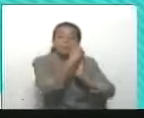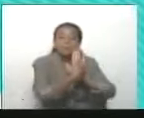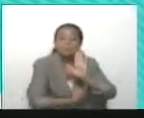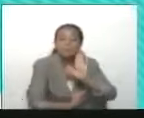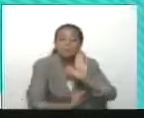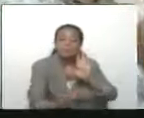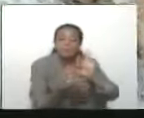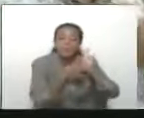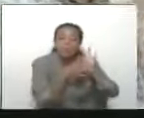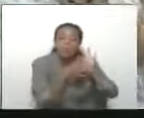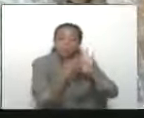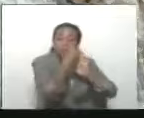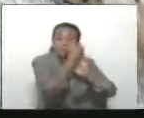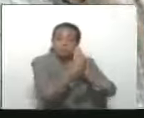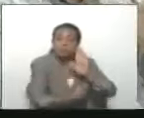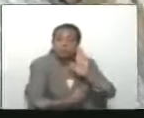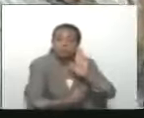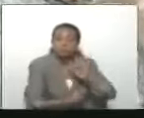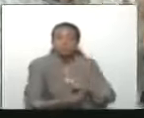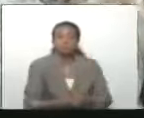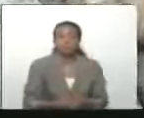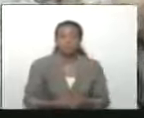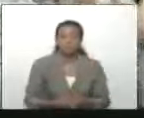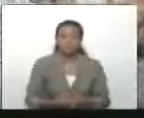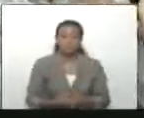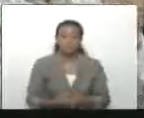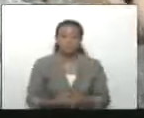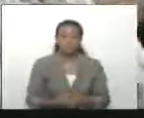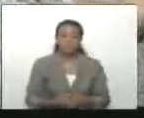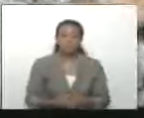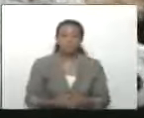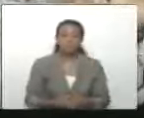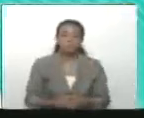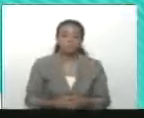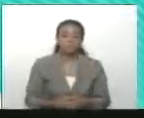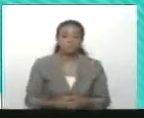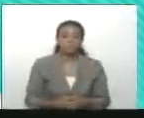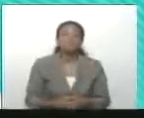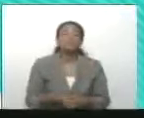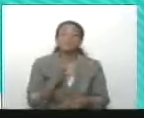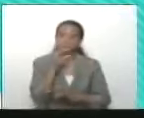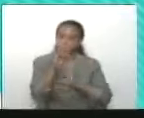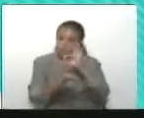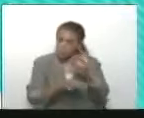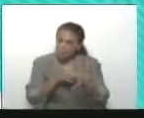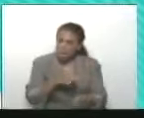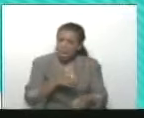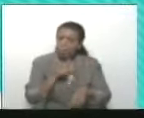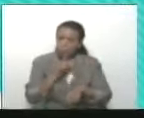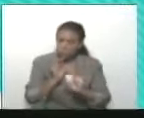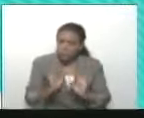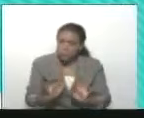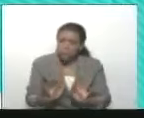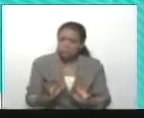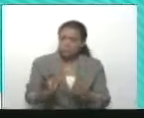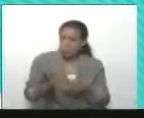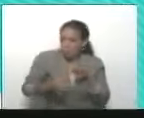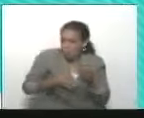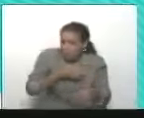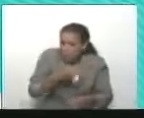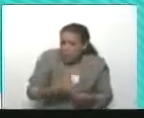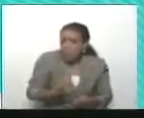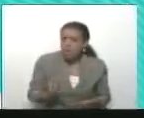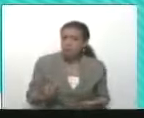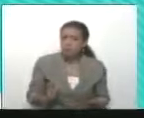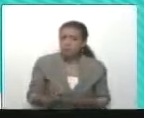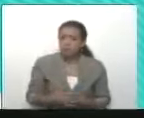Así que, yo te podría decir a esta hora, de